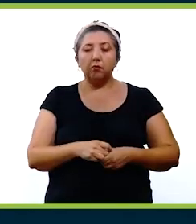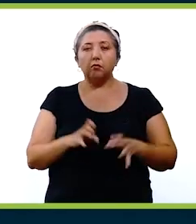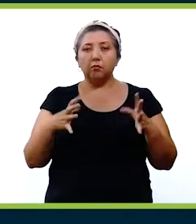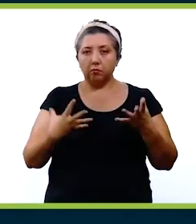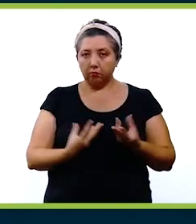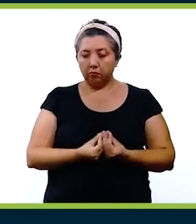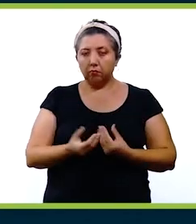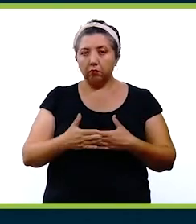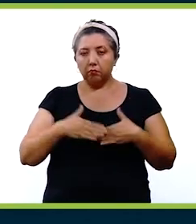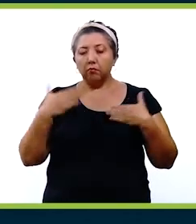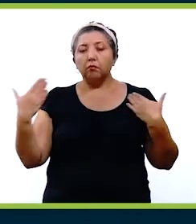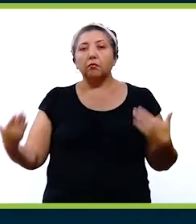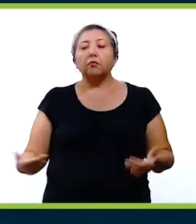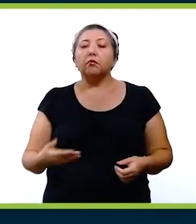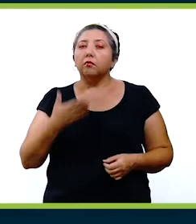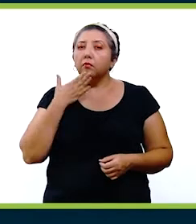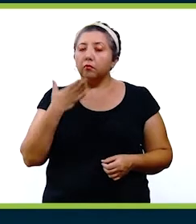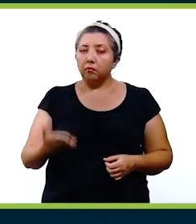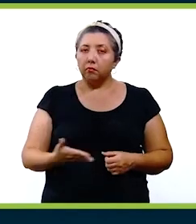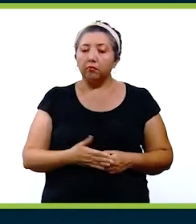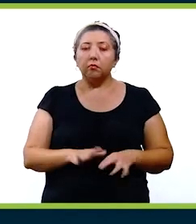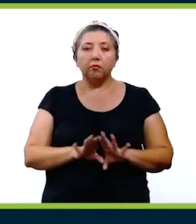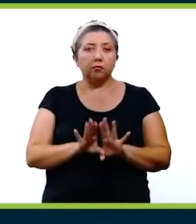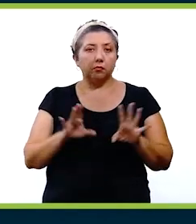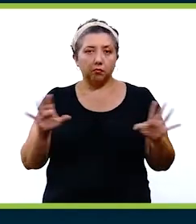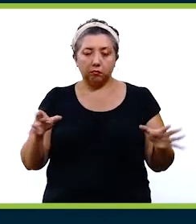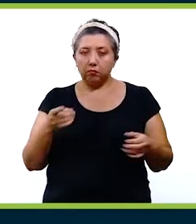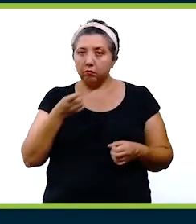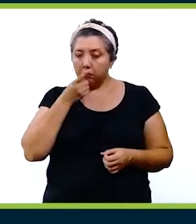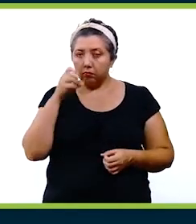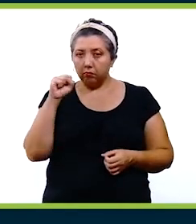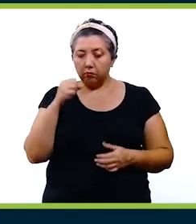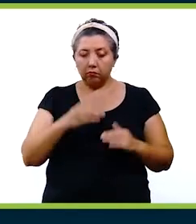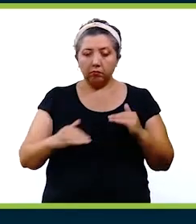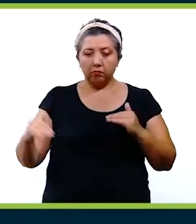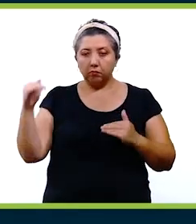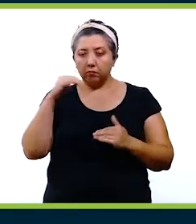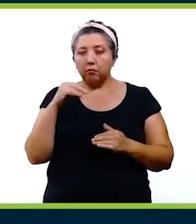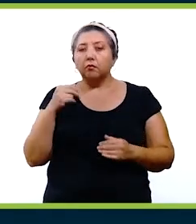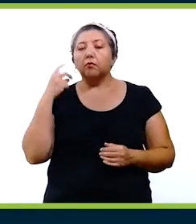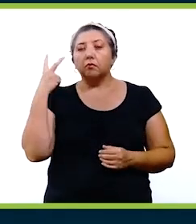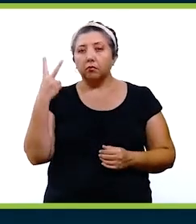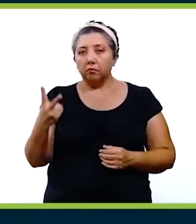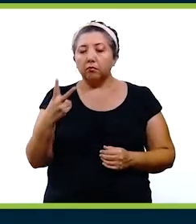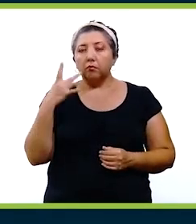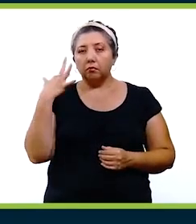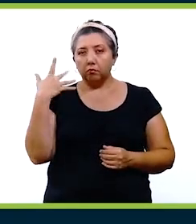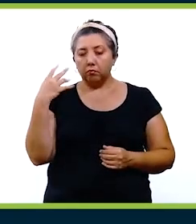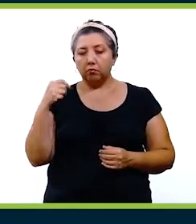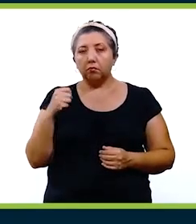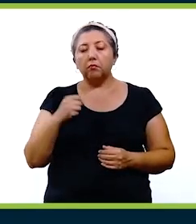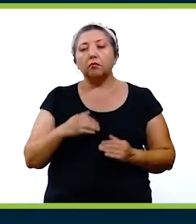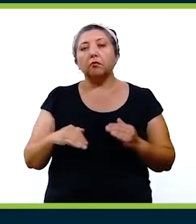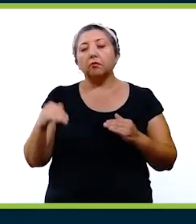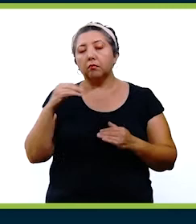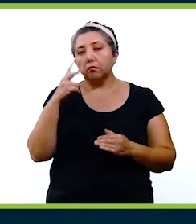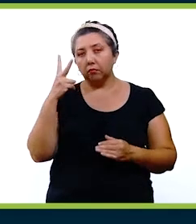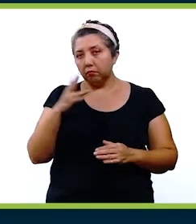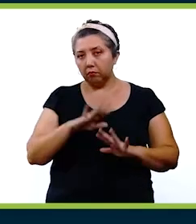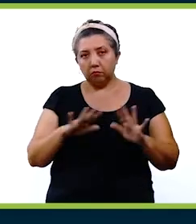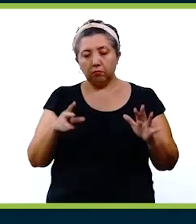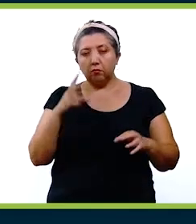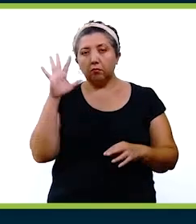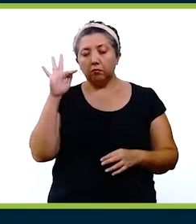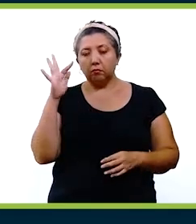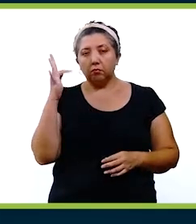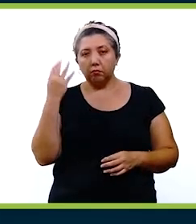estamos avanzando muy bien, Libden. ¿Cómo estamos? De 60 para arriba dos dosis, de 50 para arriba dos dosis, de